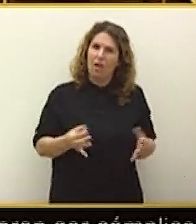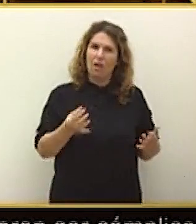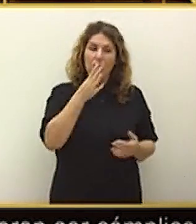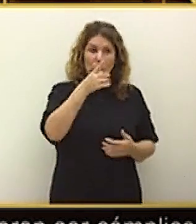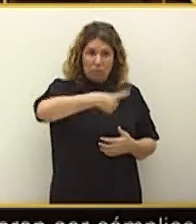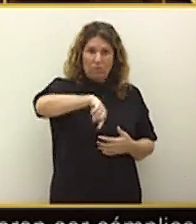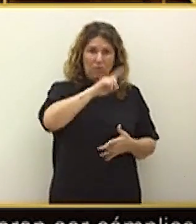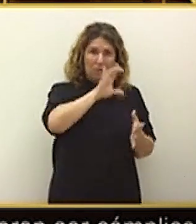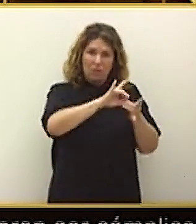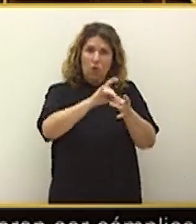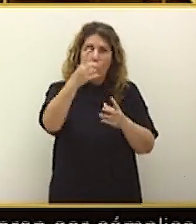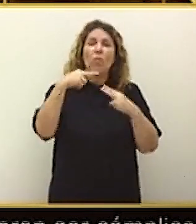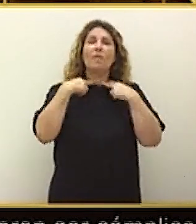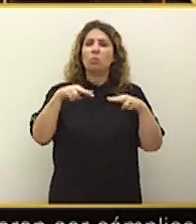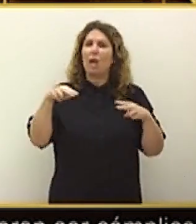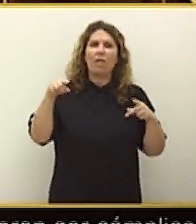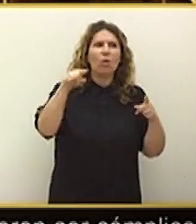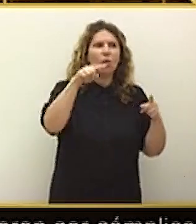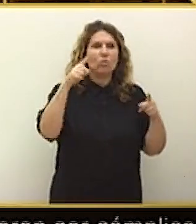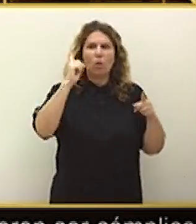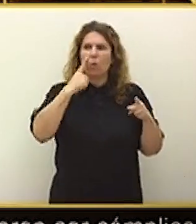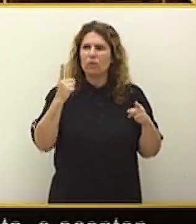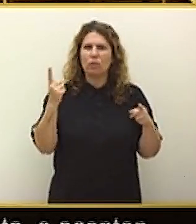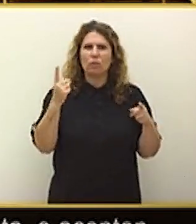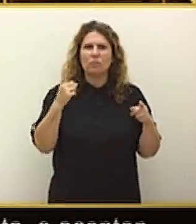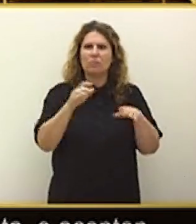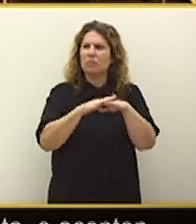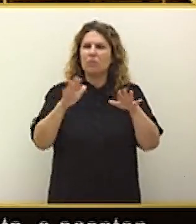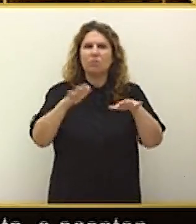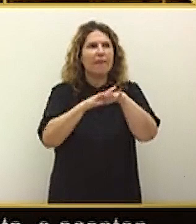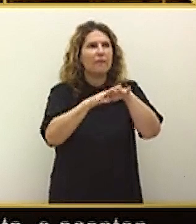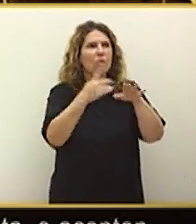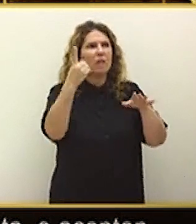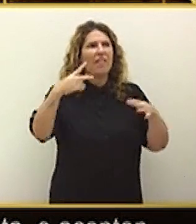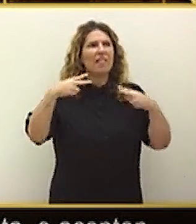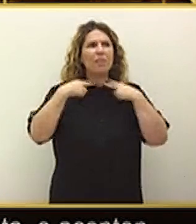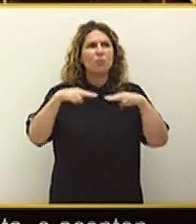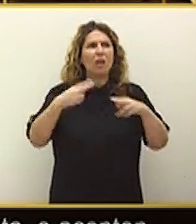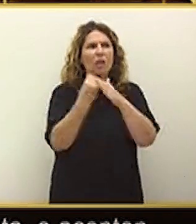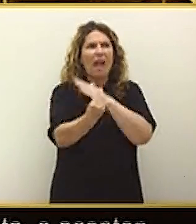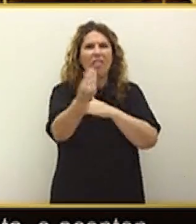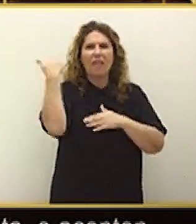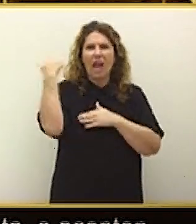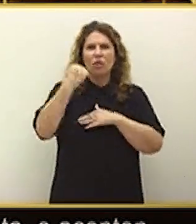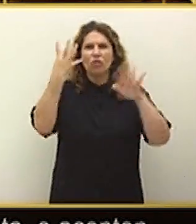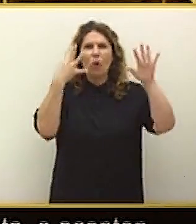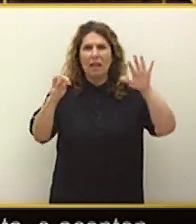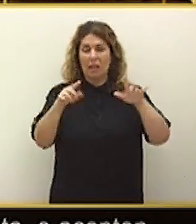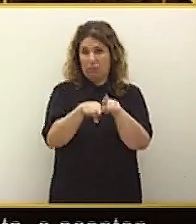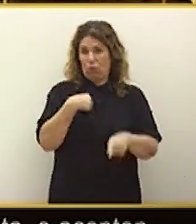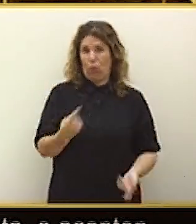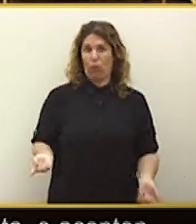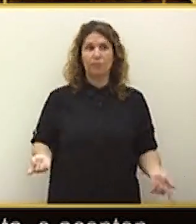El diputado, que ahora mismo no lo encuentro en la bancada, señoría, discúlpeme, un diputado nacido en los 90, como yo,